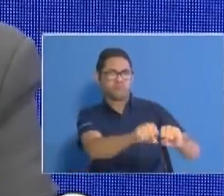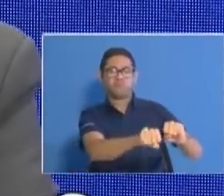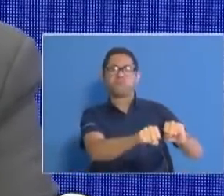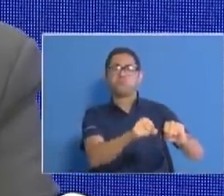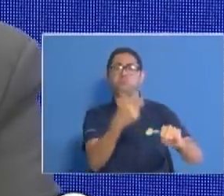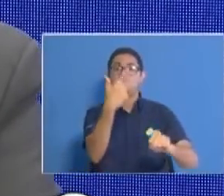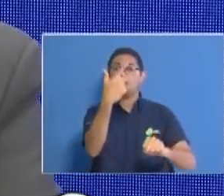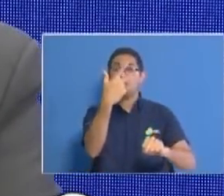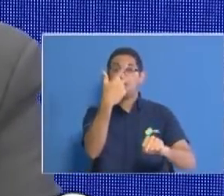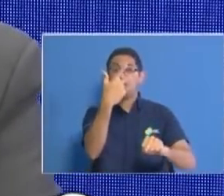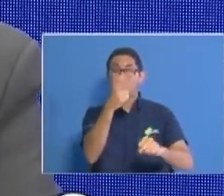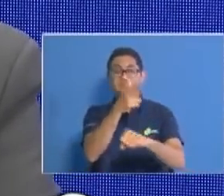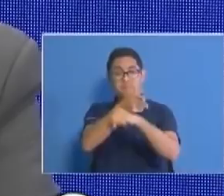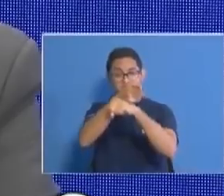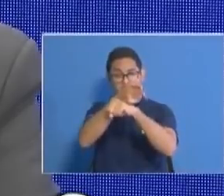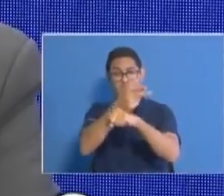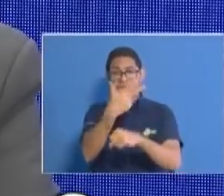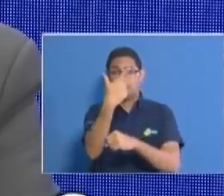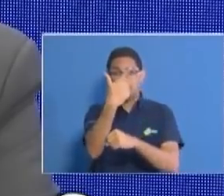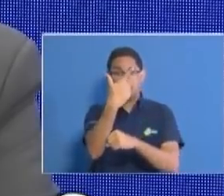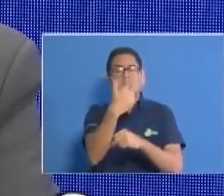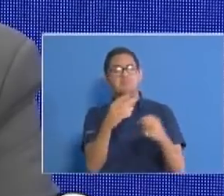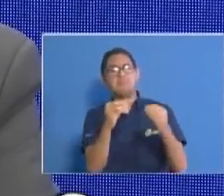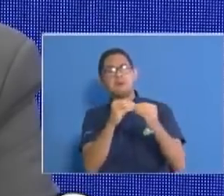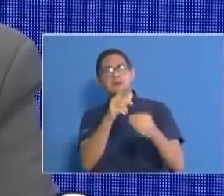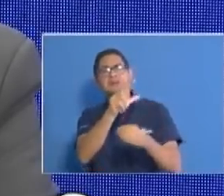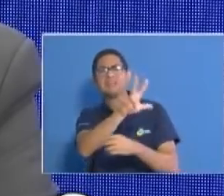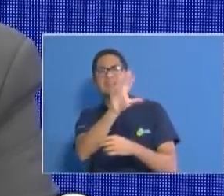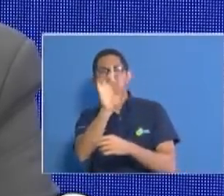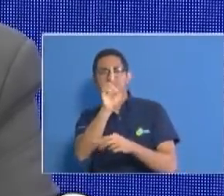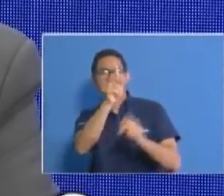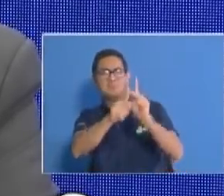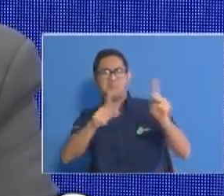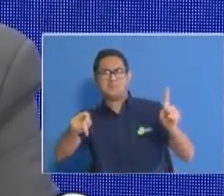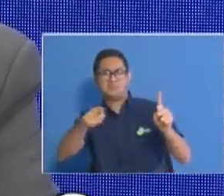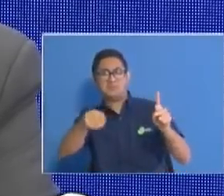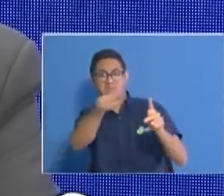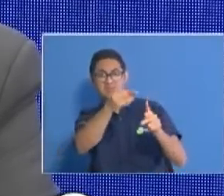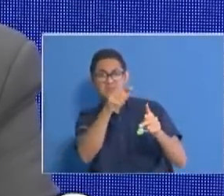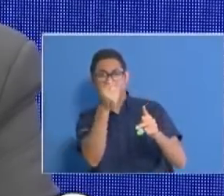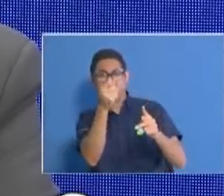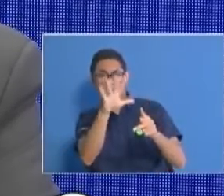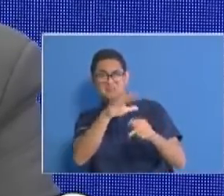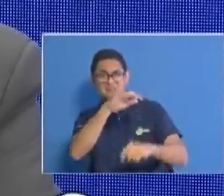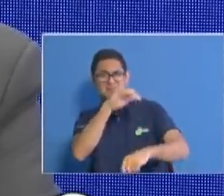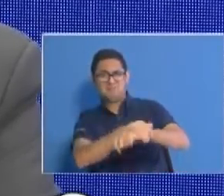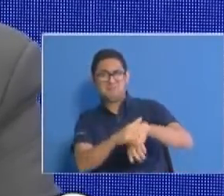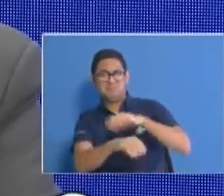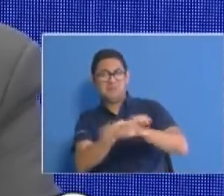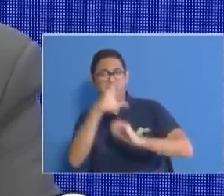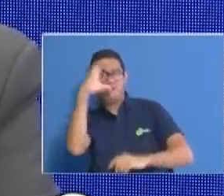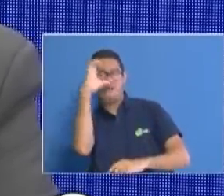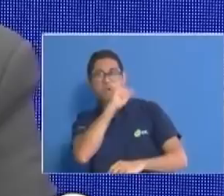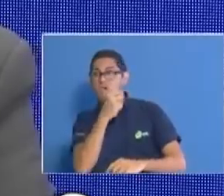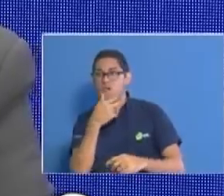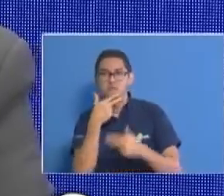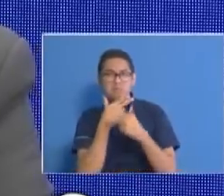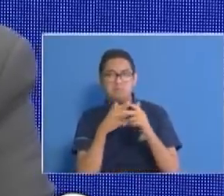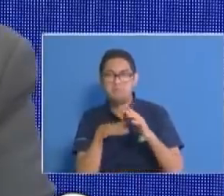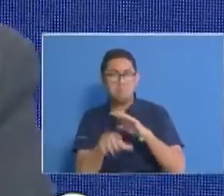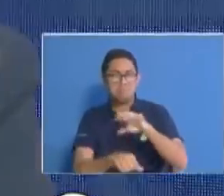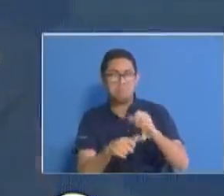se aprendieron 38 personas 15 de estas capturadas en fragancias de delito